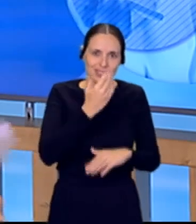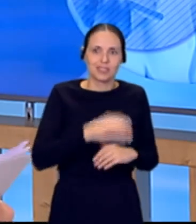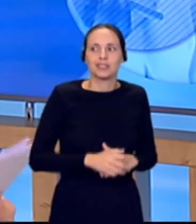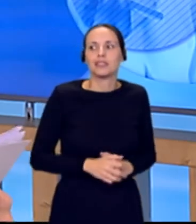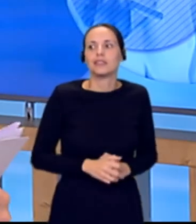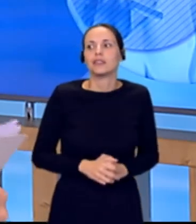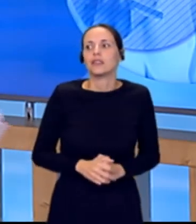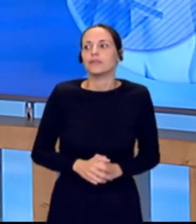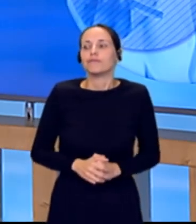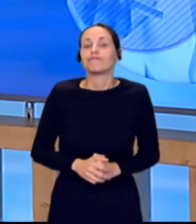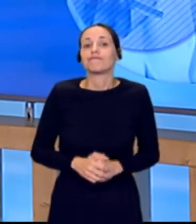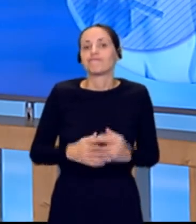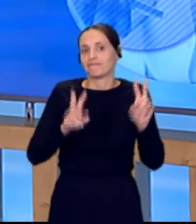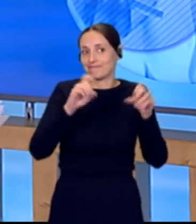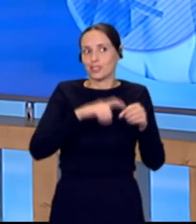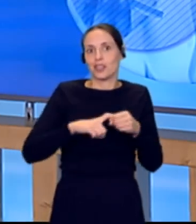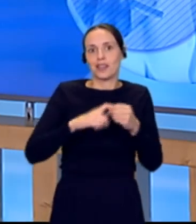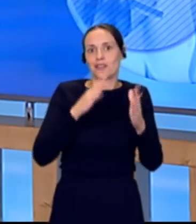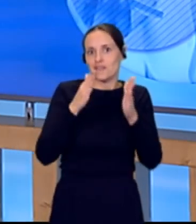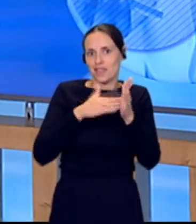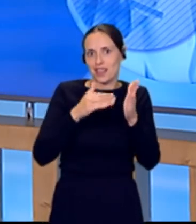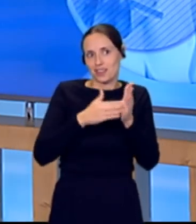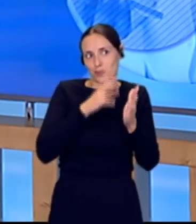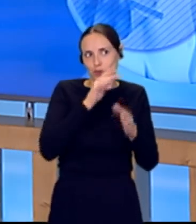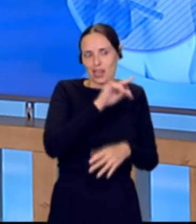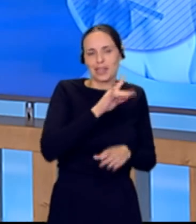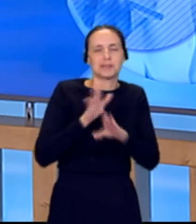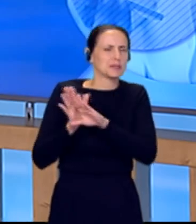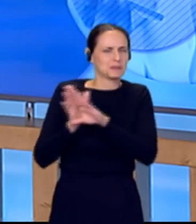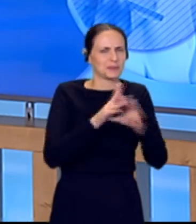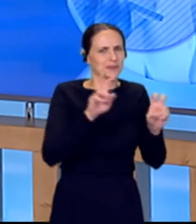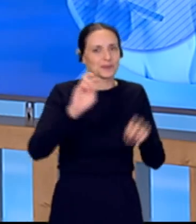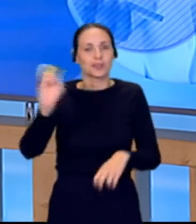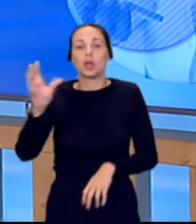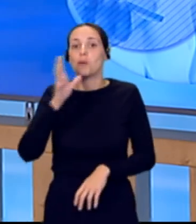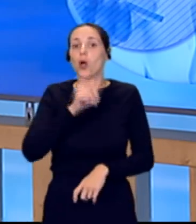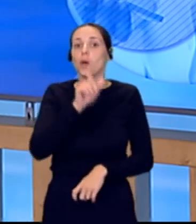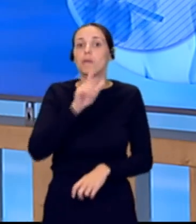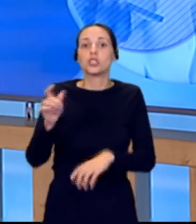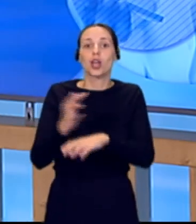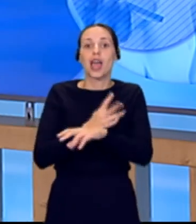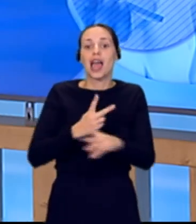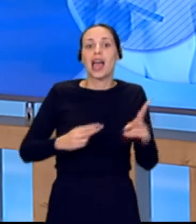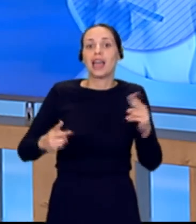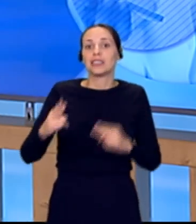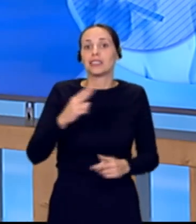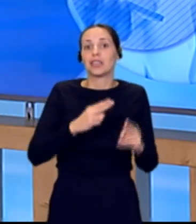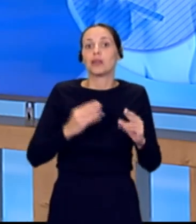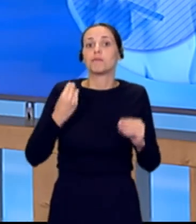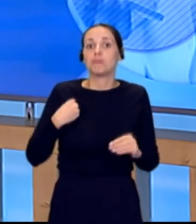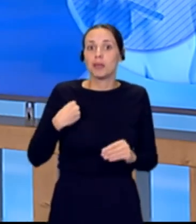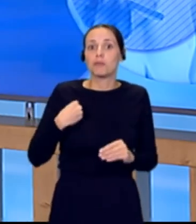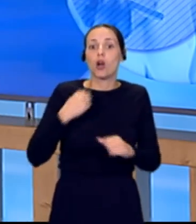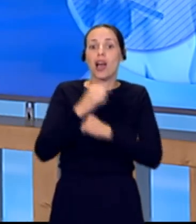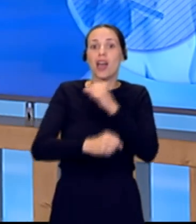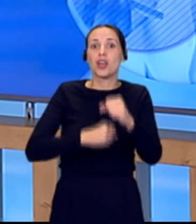Solidaridad con Valencia por parte del archipiélago. Y ahora cambiamos de asunto porque los jardineros responsables del mantenimiento de